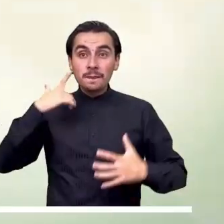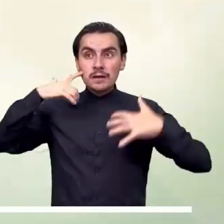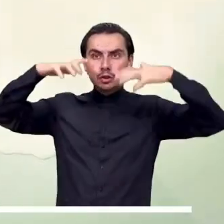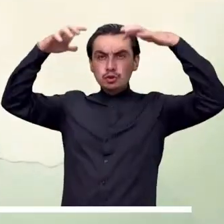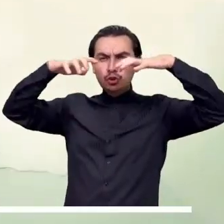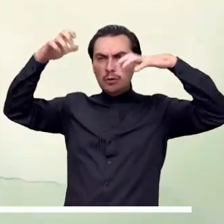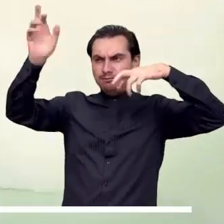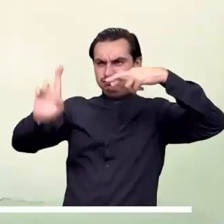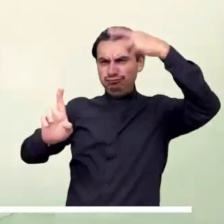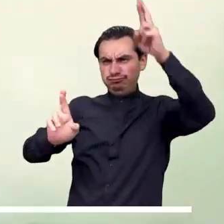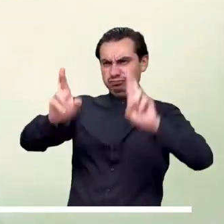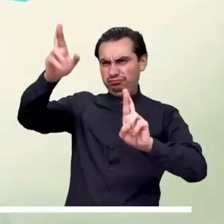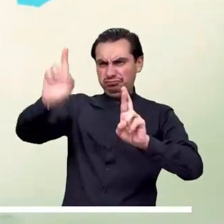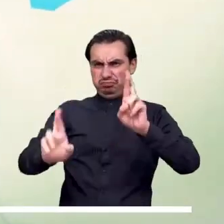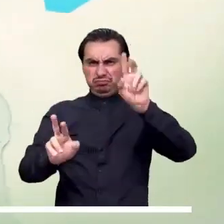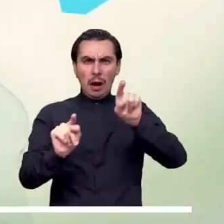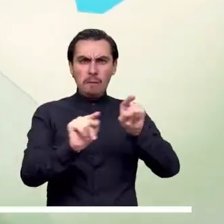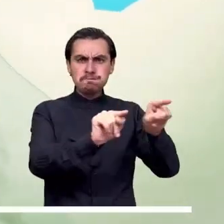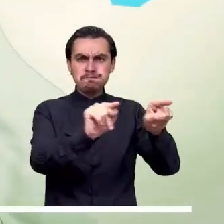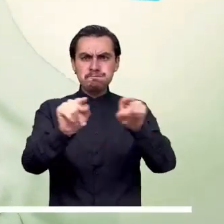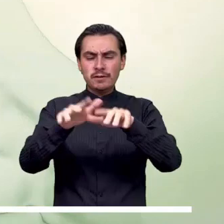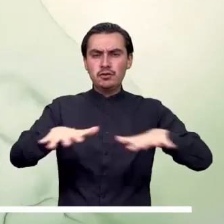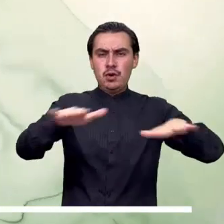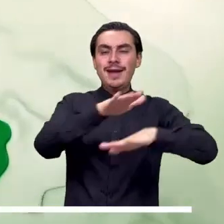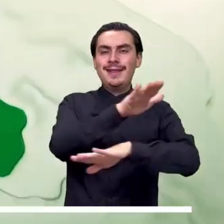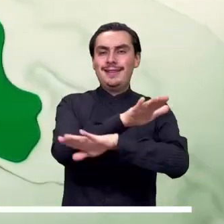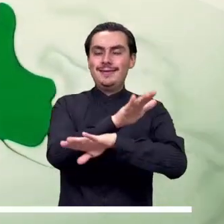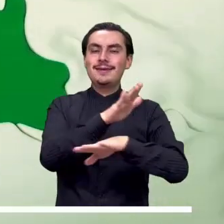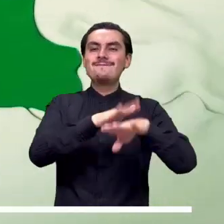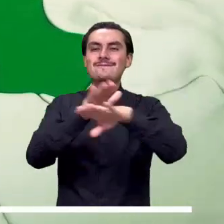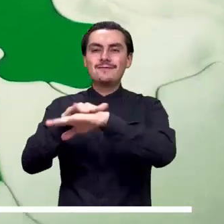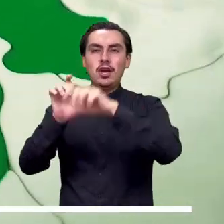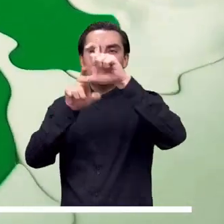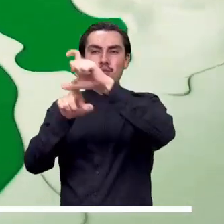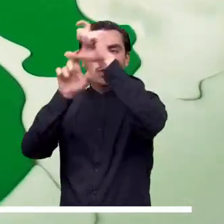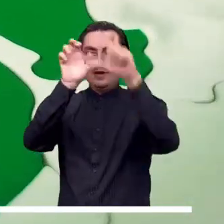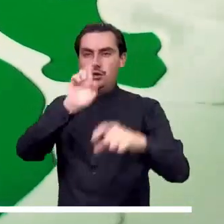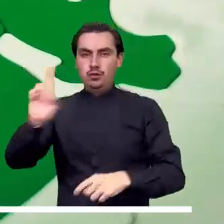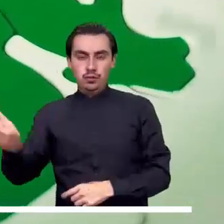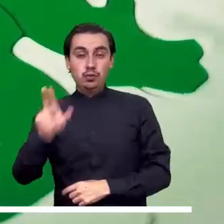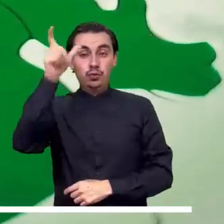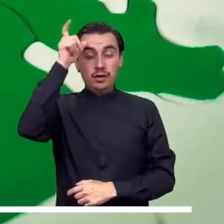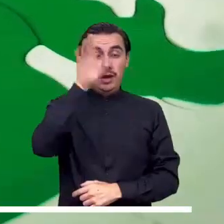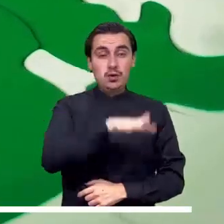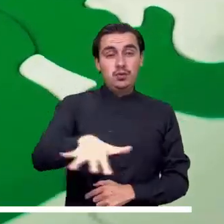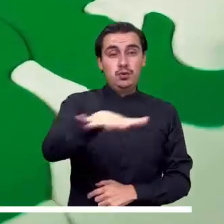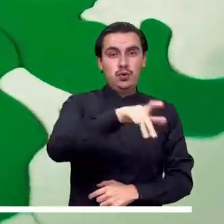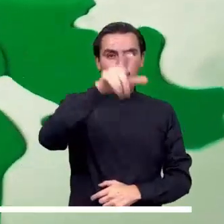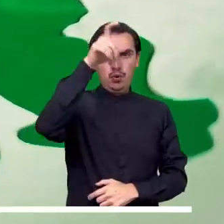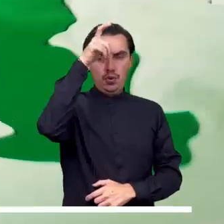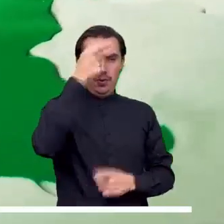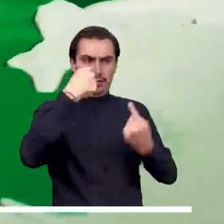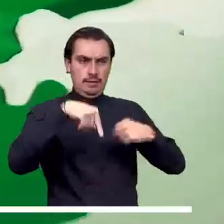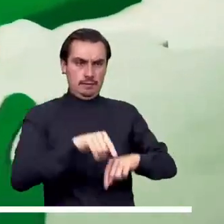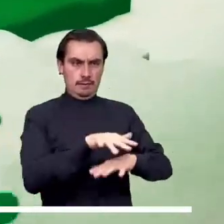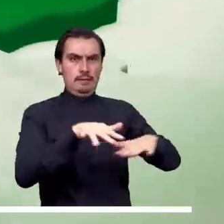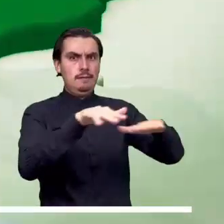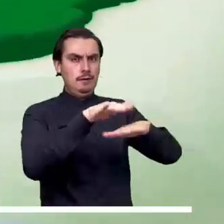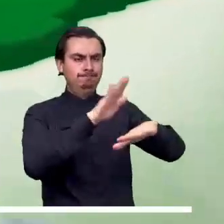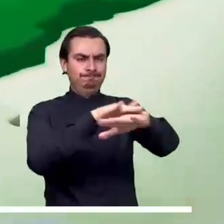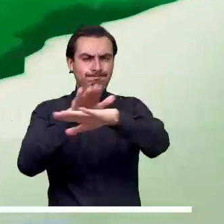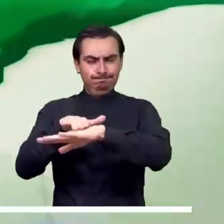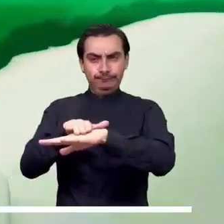Lluvias con tormentas eléctricas tendremos en la tarde en el sur de La Guajira, norte de Cesar, suroeste de Córdoba y